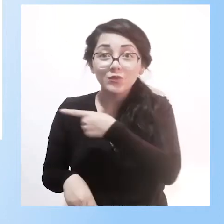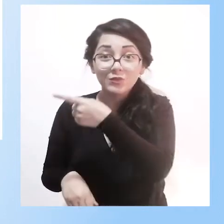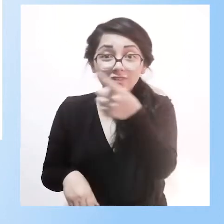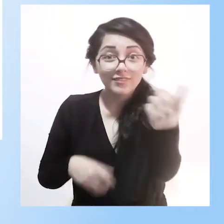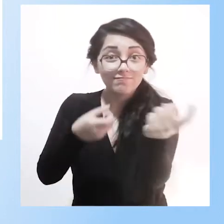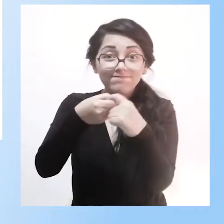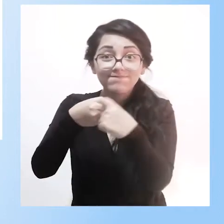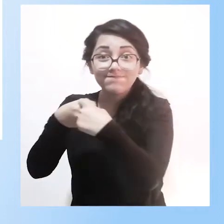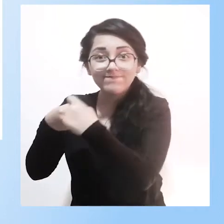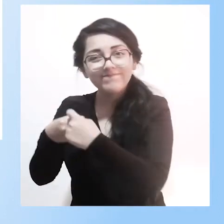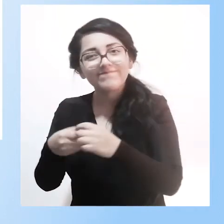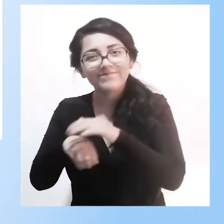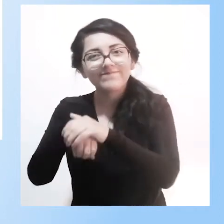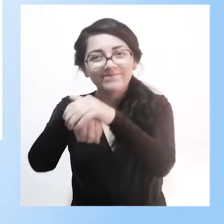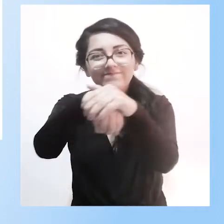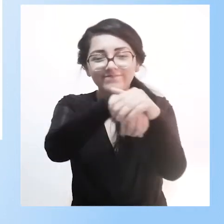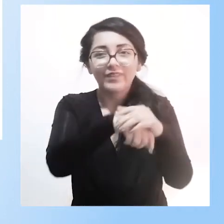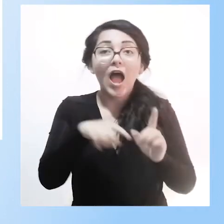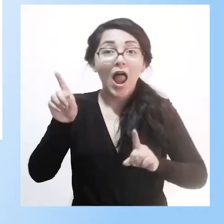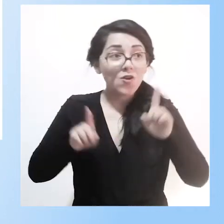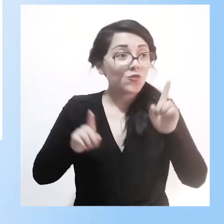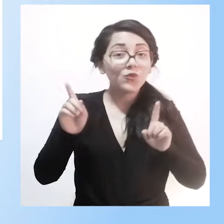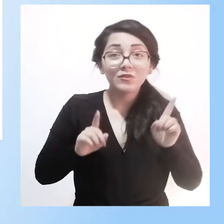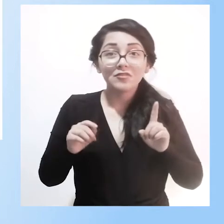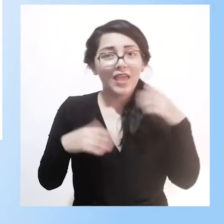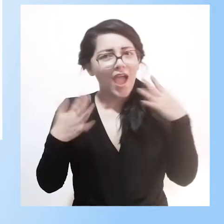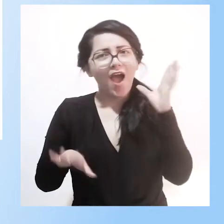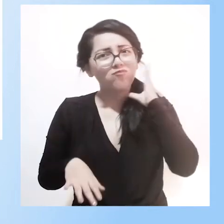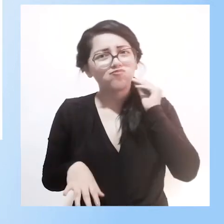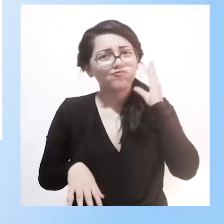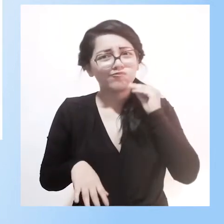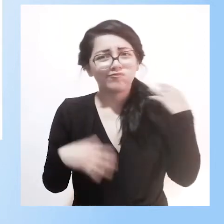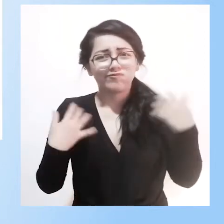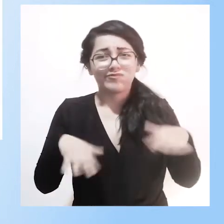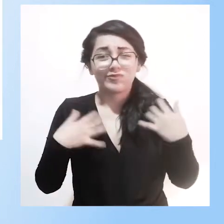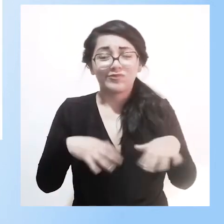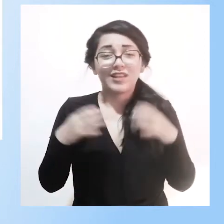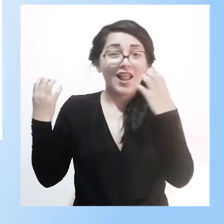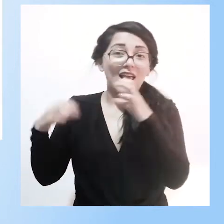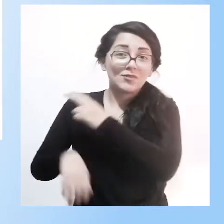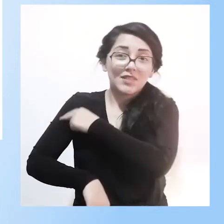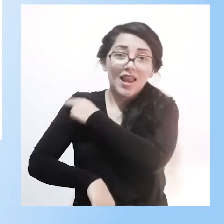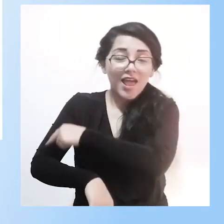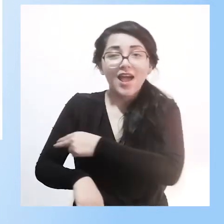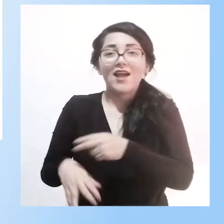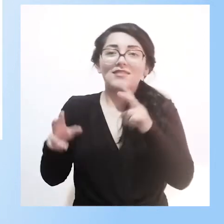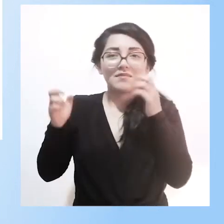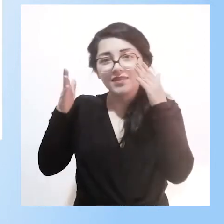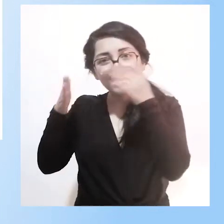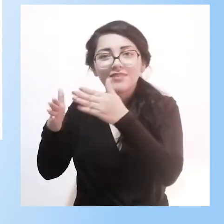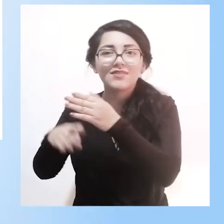en este evento. Algunos con gran experiencia en aulas hospitalarias y en educación hospitalaria.